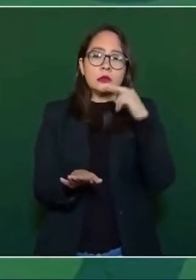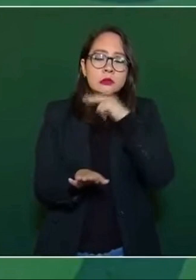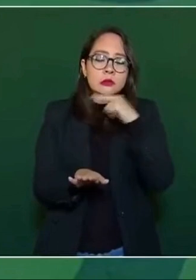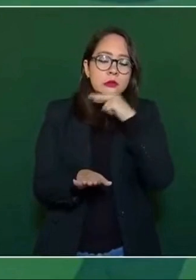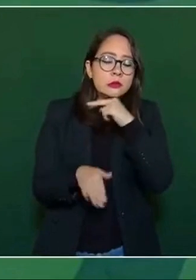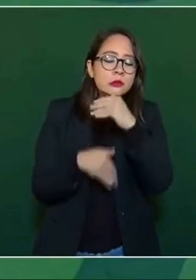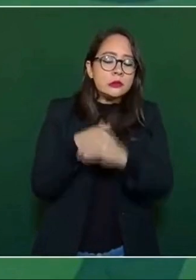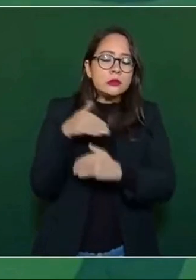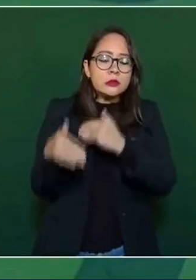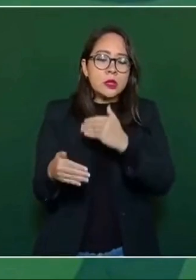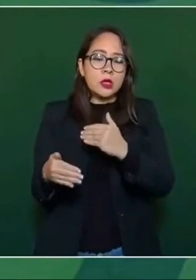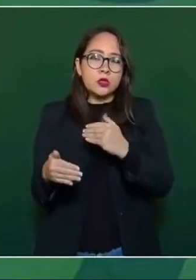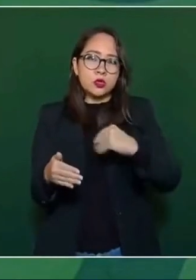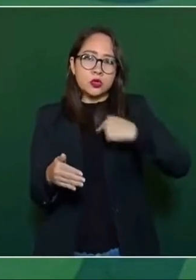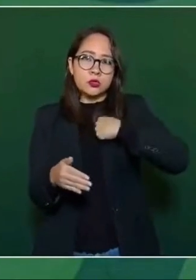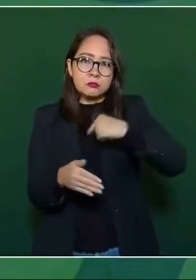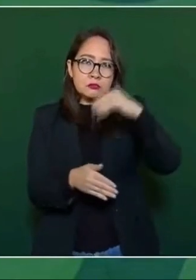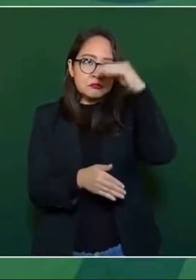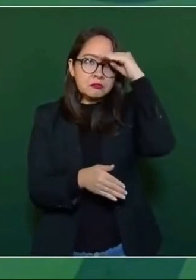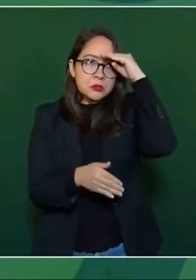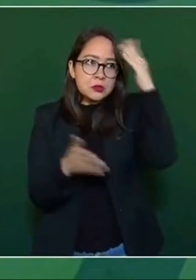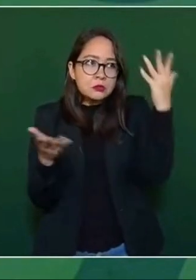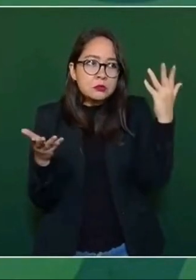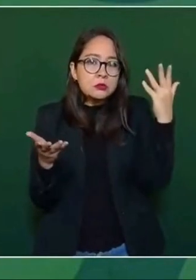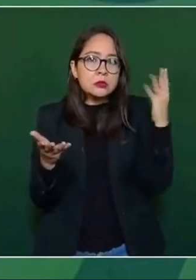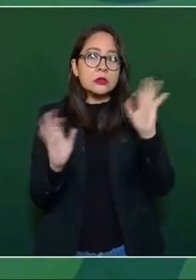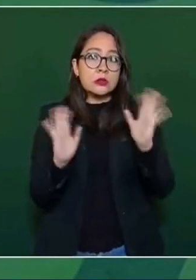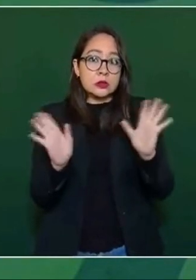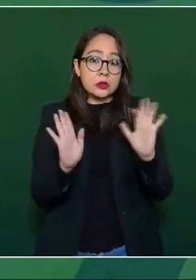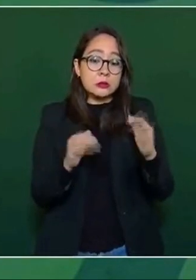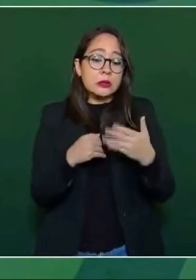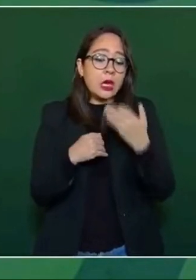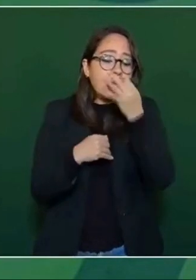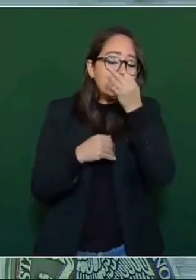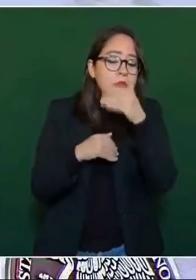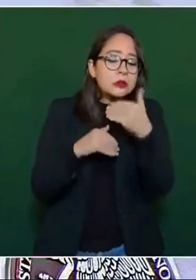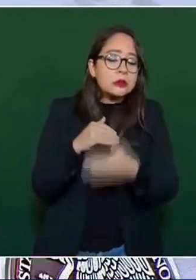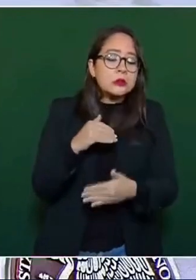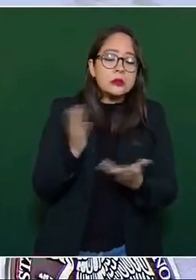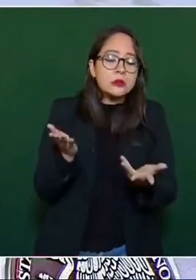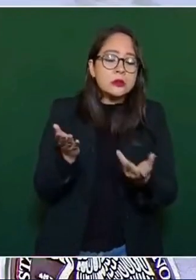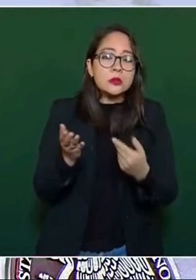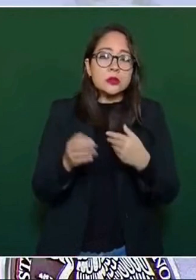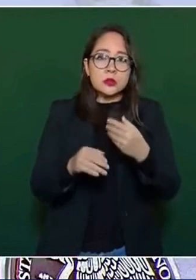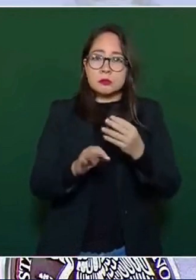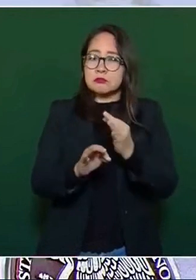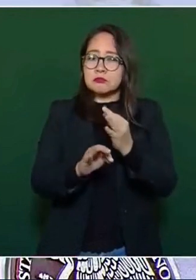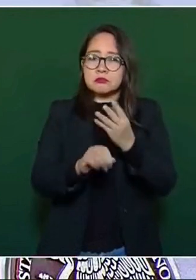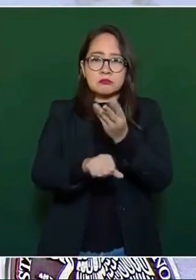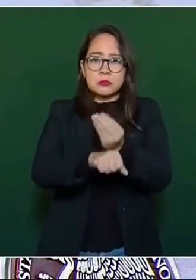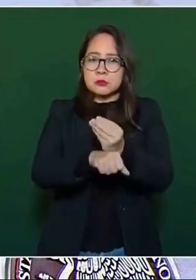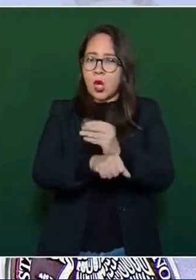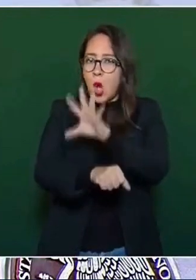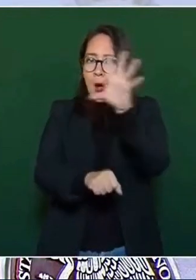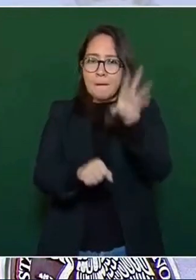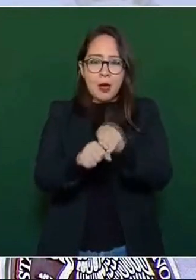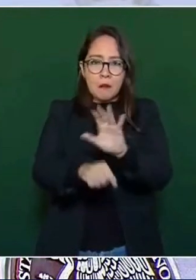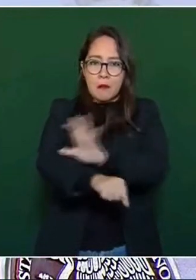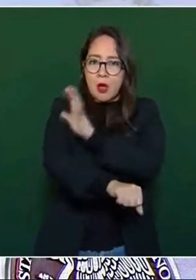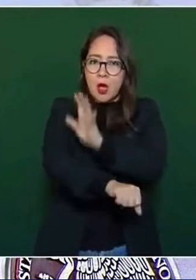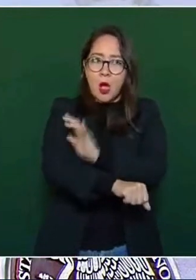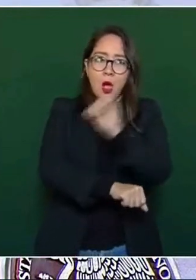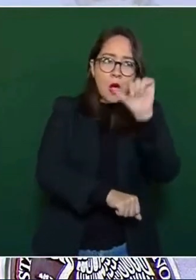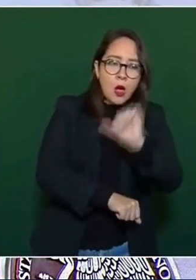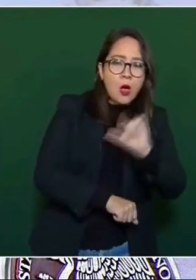que si ya vamos a tener restablecido el sistema eléctrico hoy o